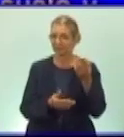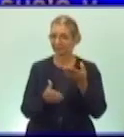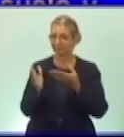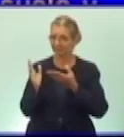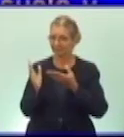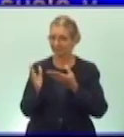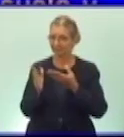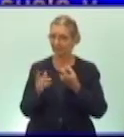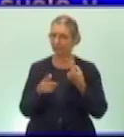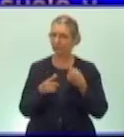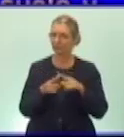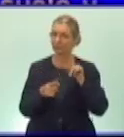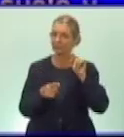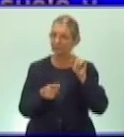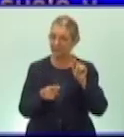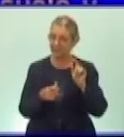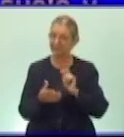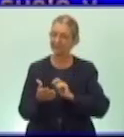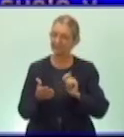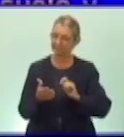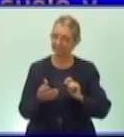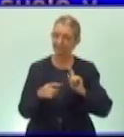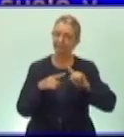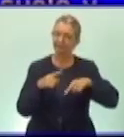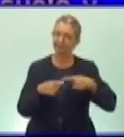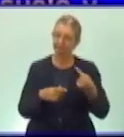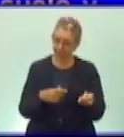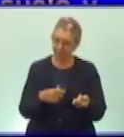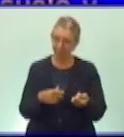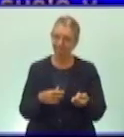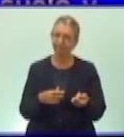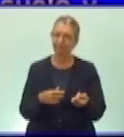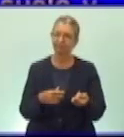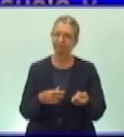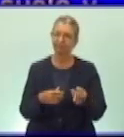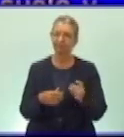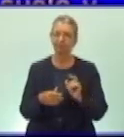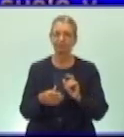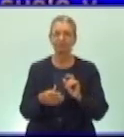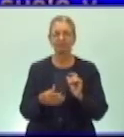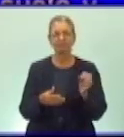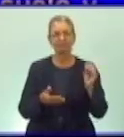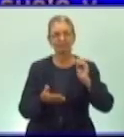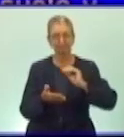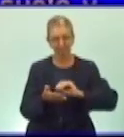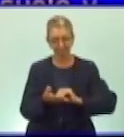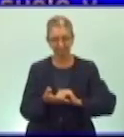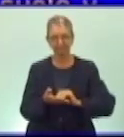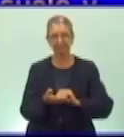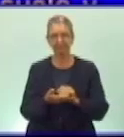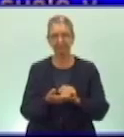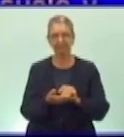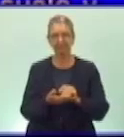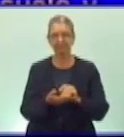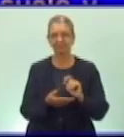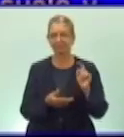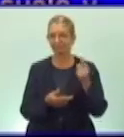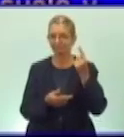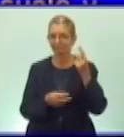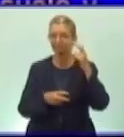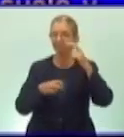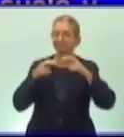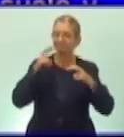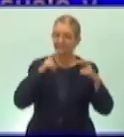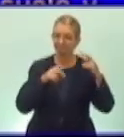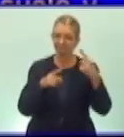que van a escribir en esa sección del álbum de la patria una es investigar